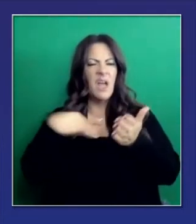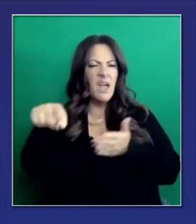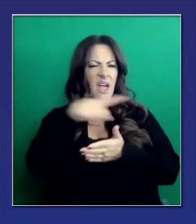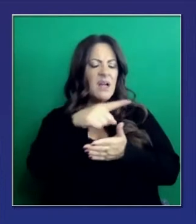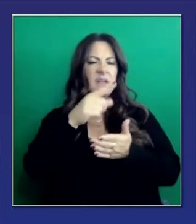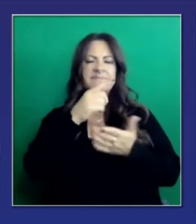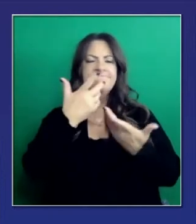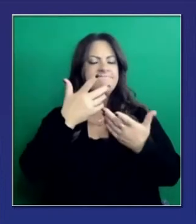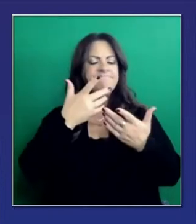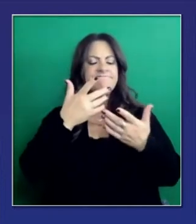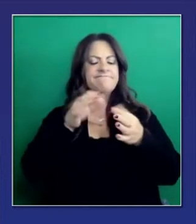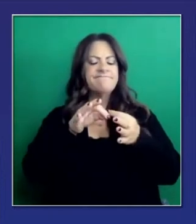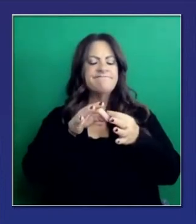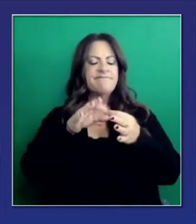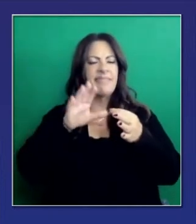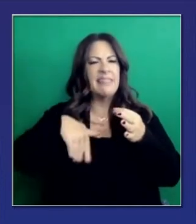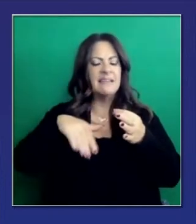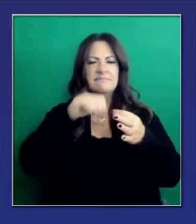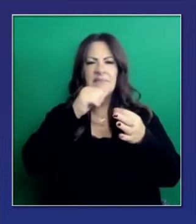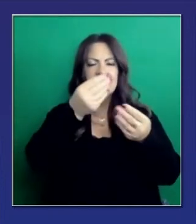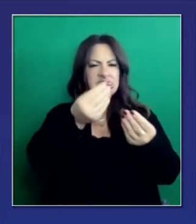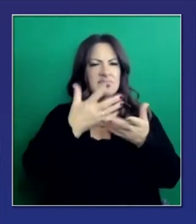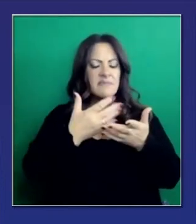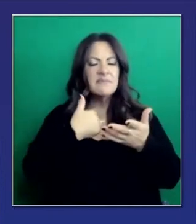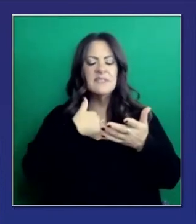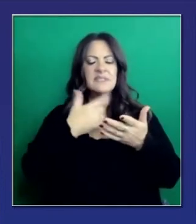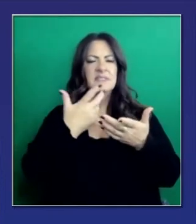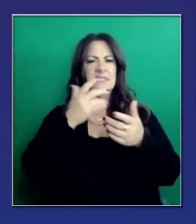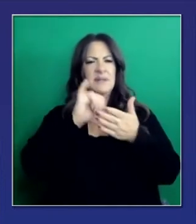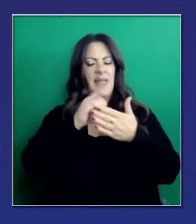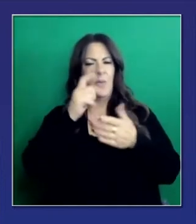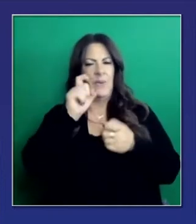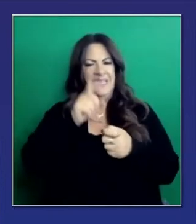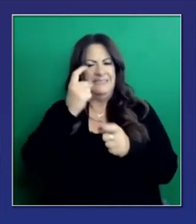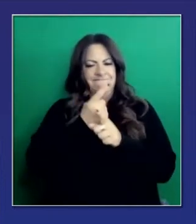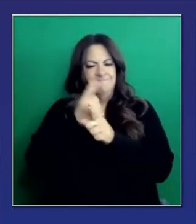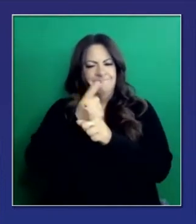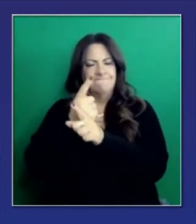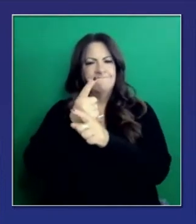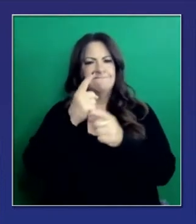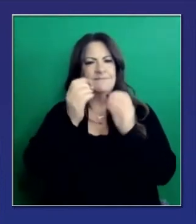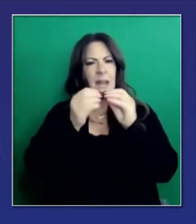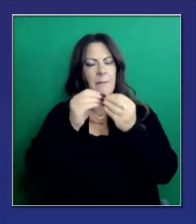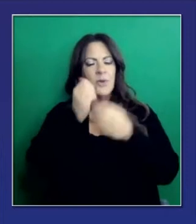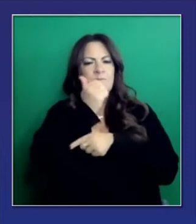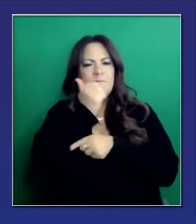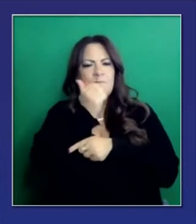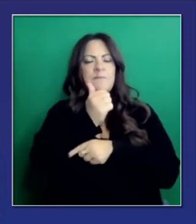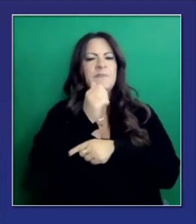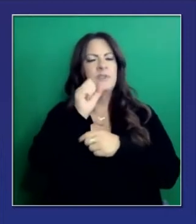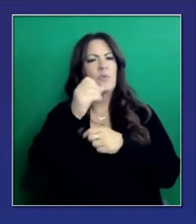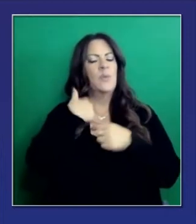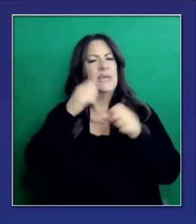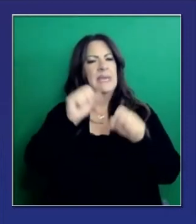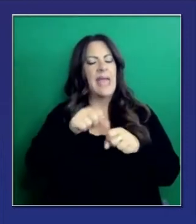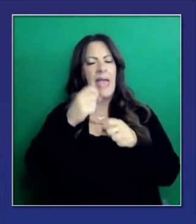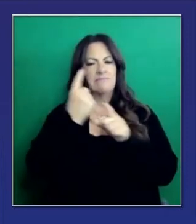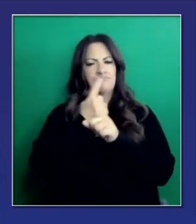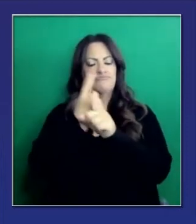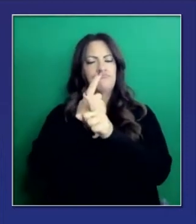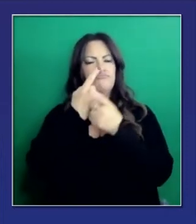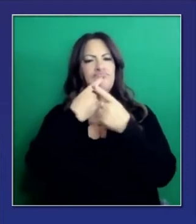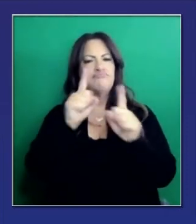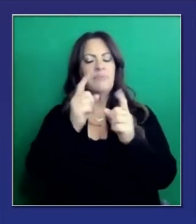nos ha proporcionado. Los datos que nos proporcionan a nivel nacional no nos representan. Estamos varios días con